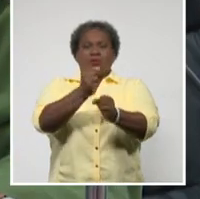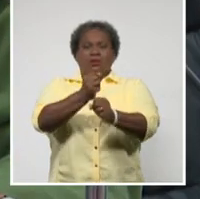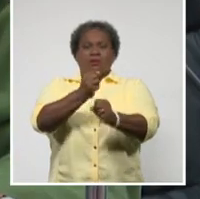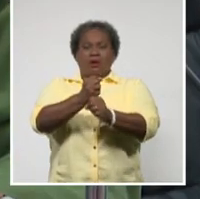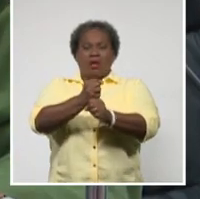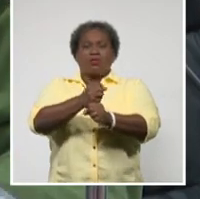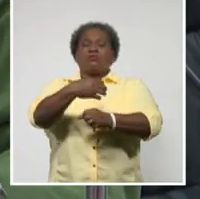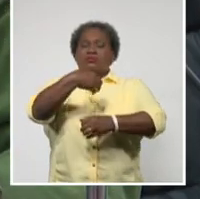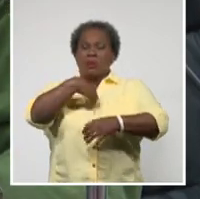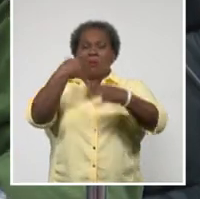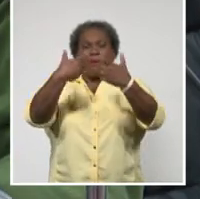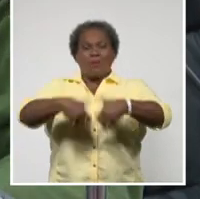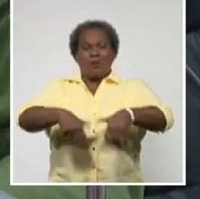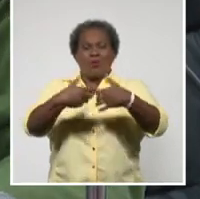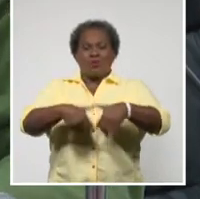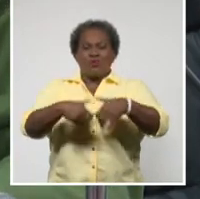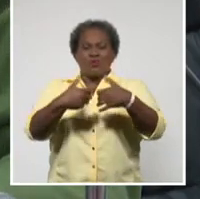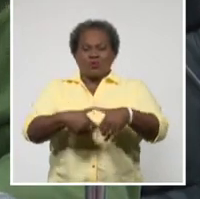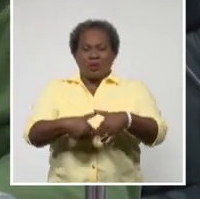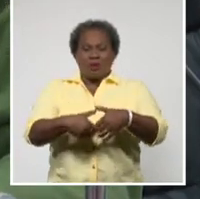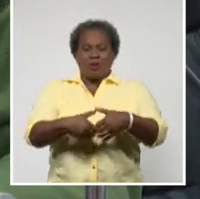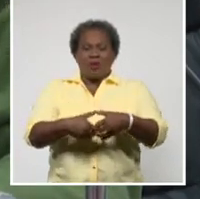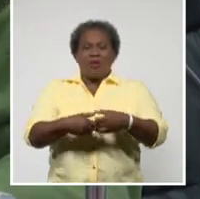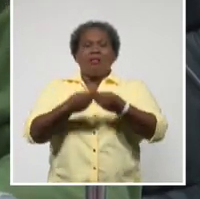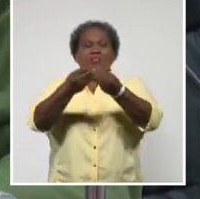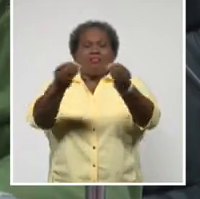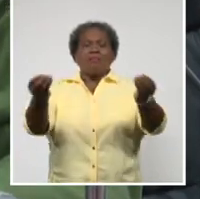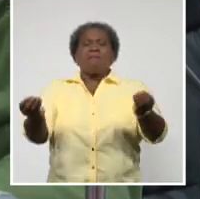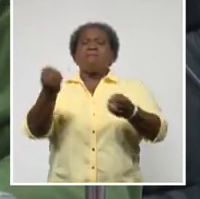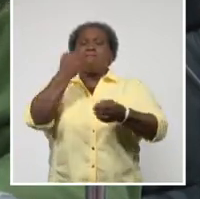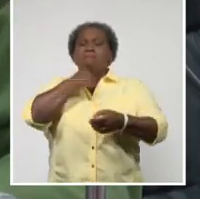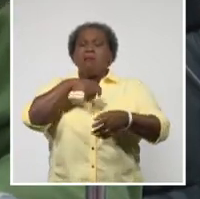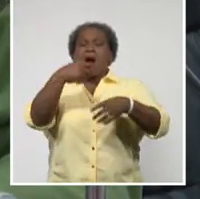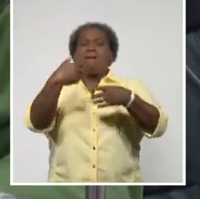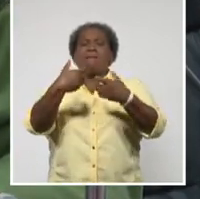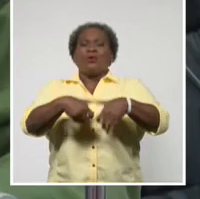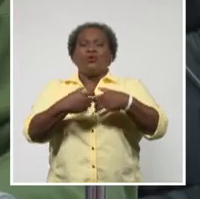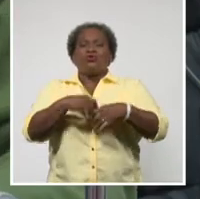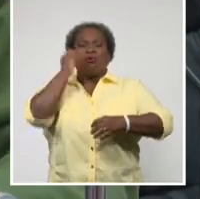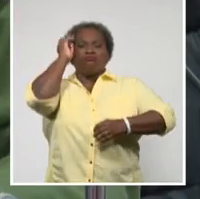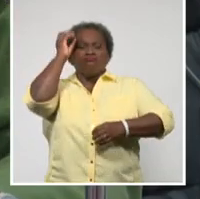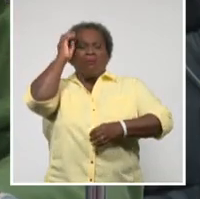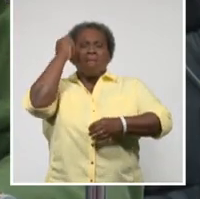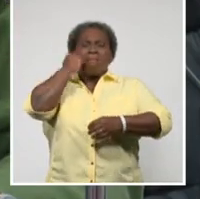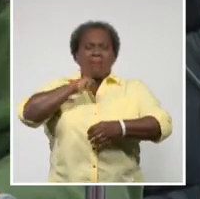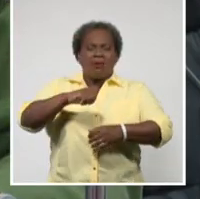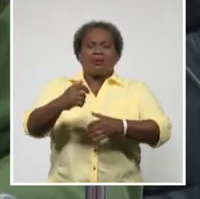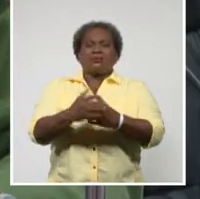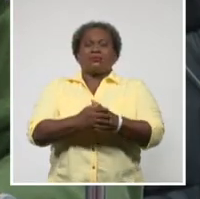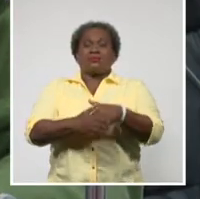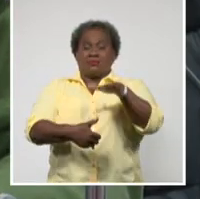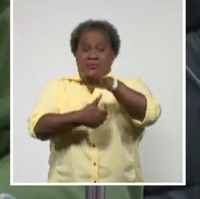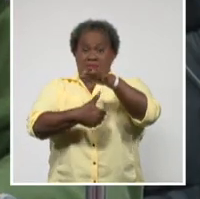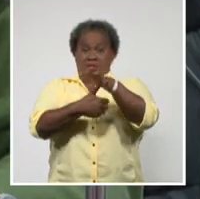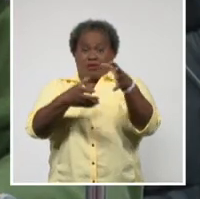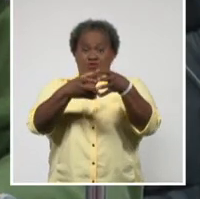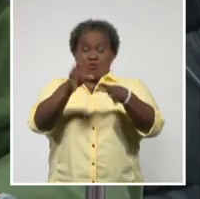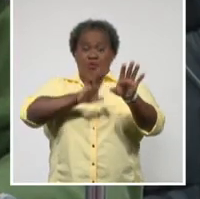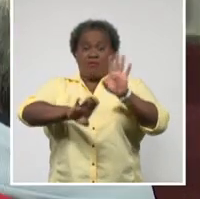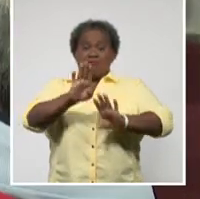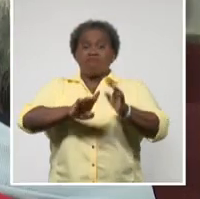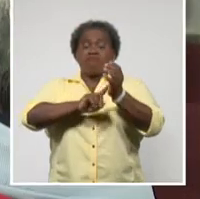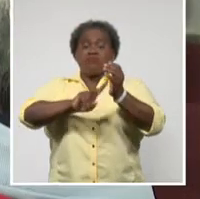hay que producir, hay que generar más productos, hay que buscar más inventiva, más innovación. El presidente del Consejo de Defensa